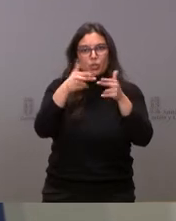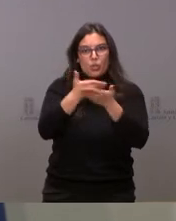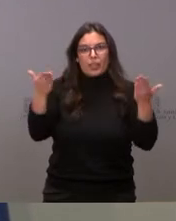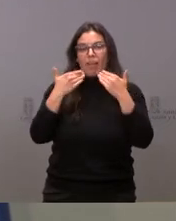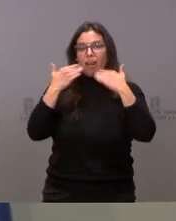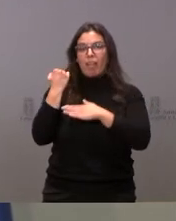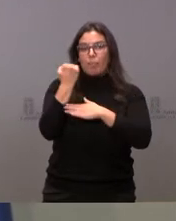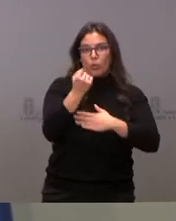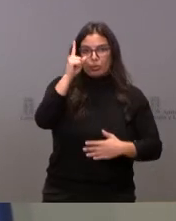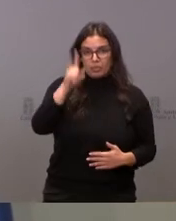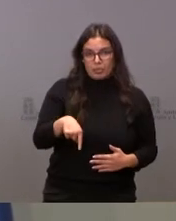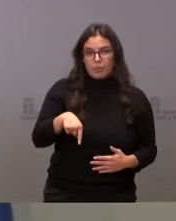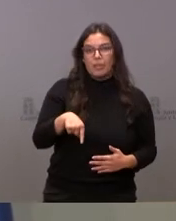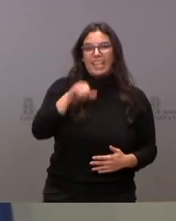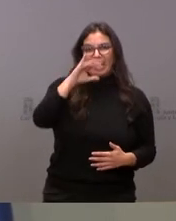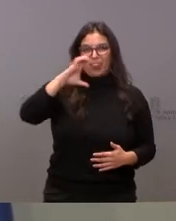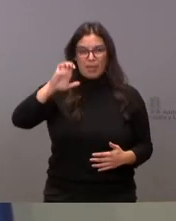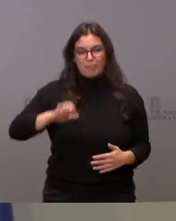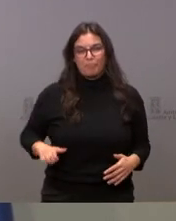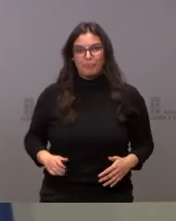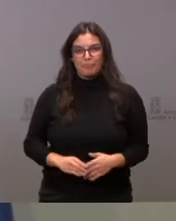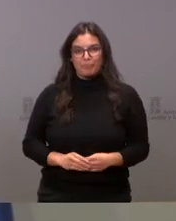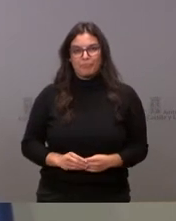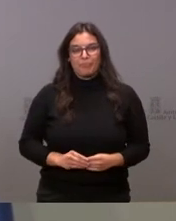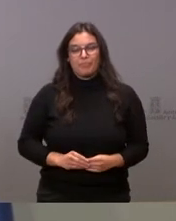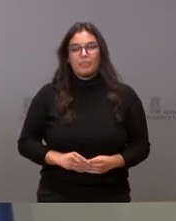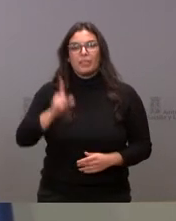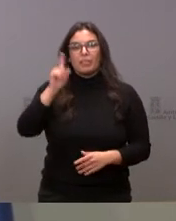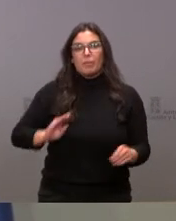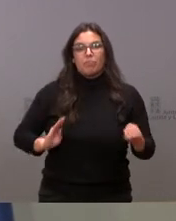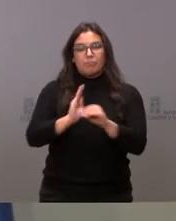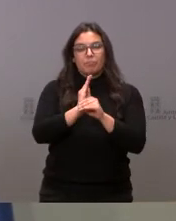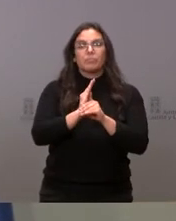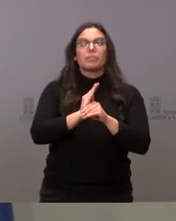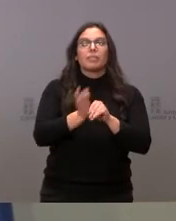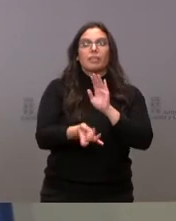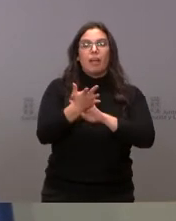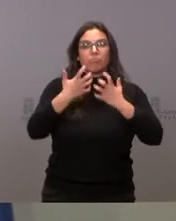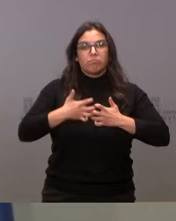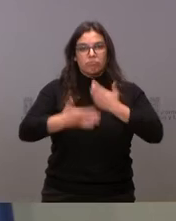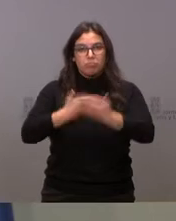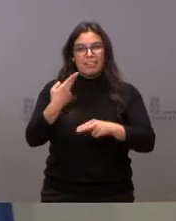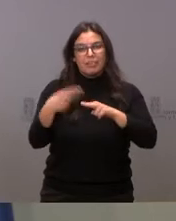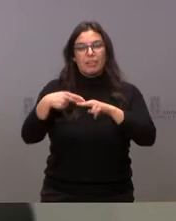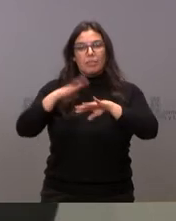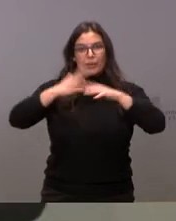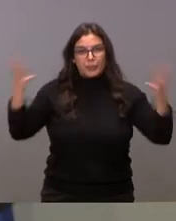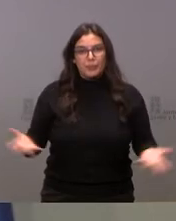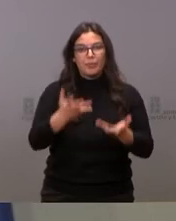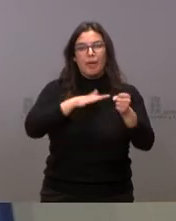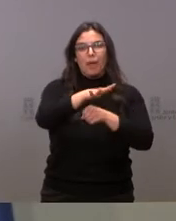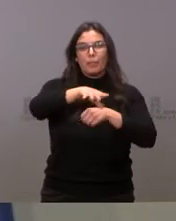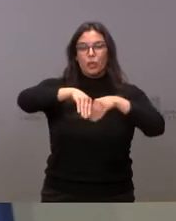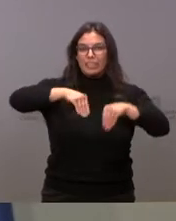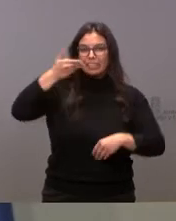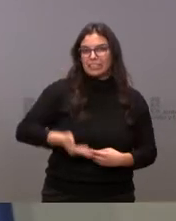apoyo también del ICE. Vamos a financiar la puesta en marcha y la ejecución de actividades para impulsar los ámbitos estratégicos de